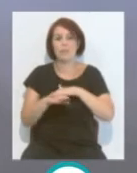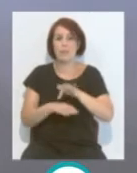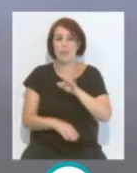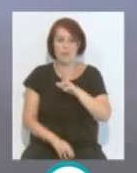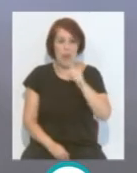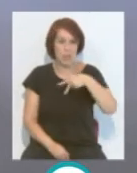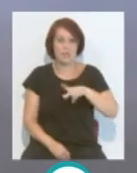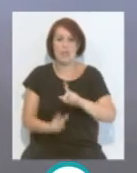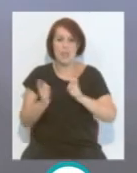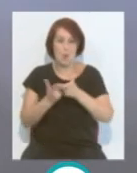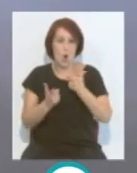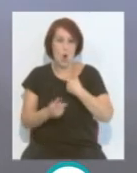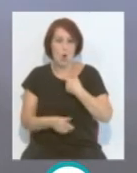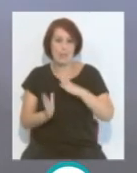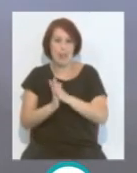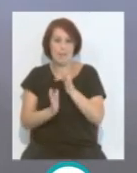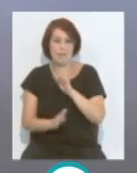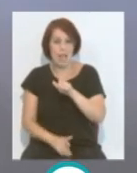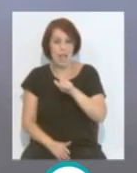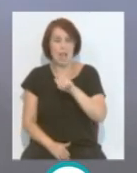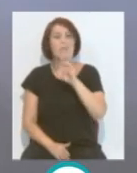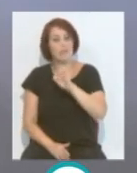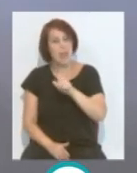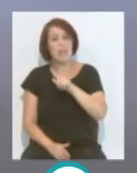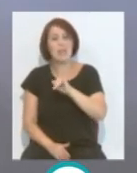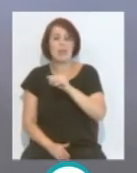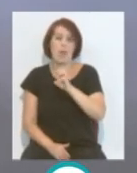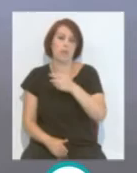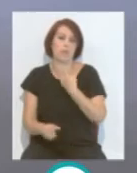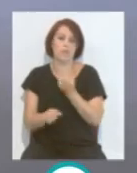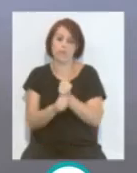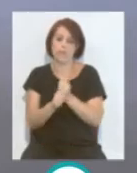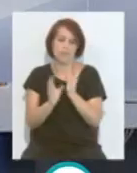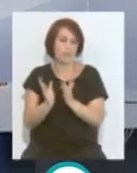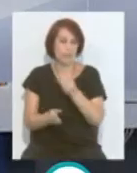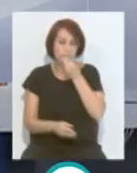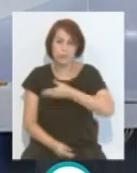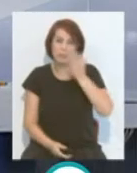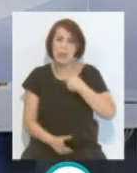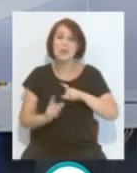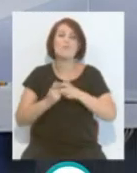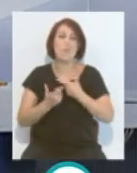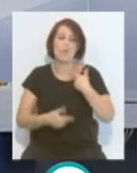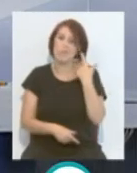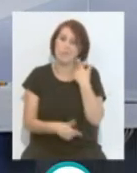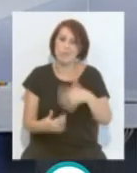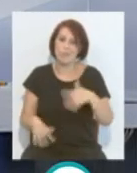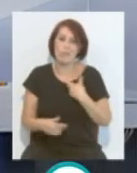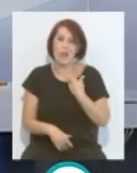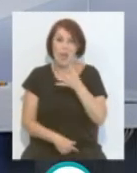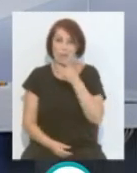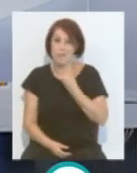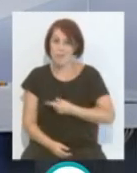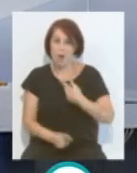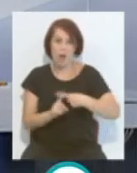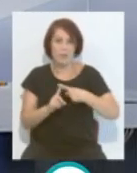equipo de San Felipe siempre. Y qué buen equipo aquel, ¿eh? Felipe ha llegado ahora mismo a alcanzar la categoría